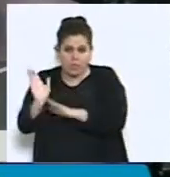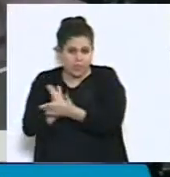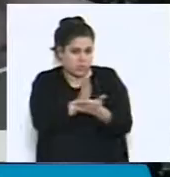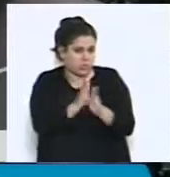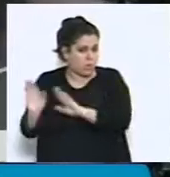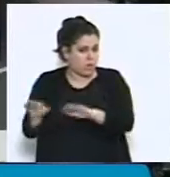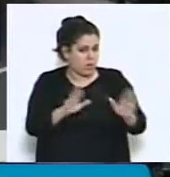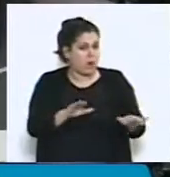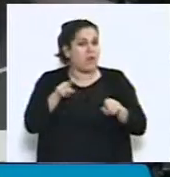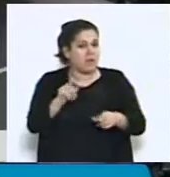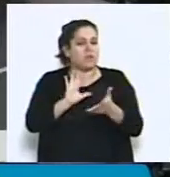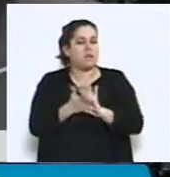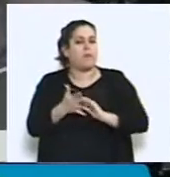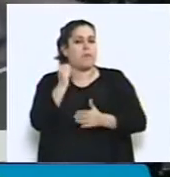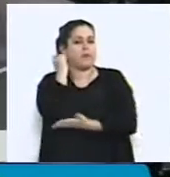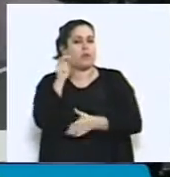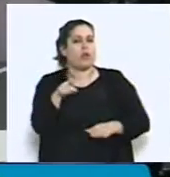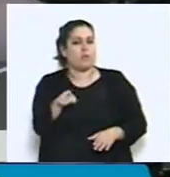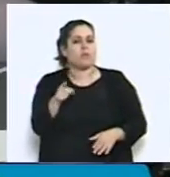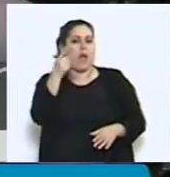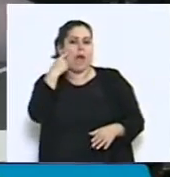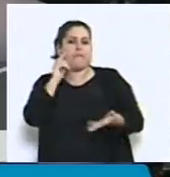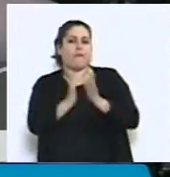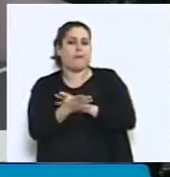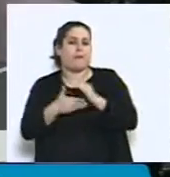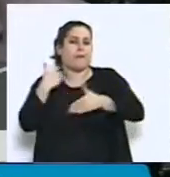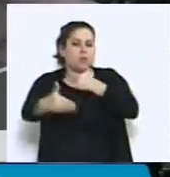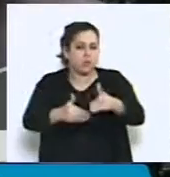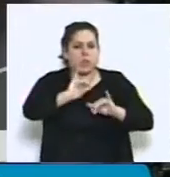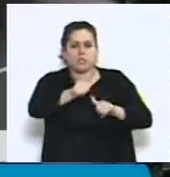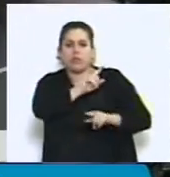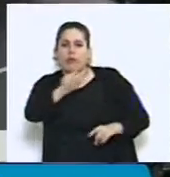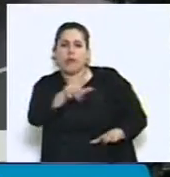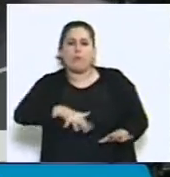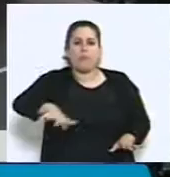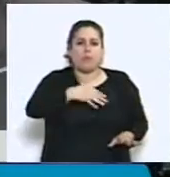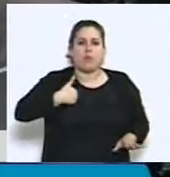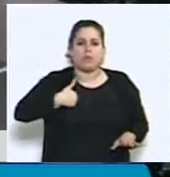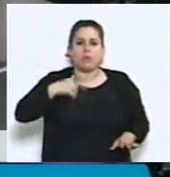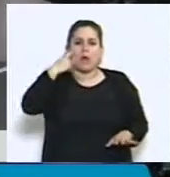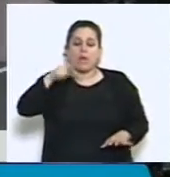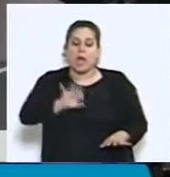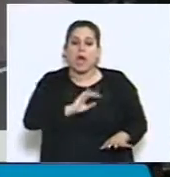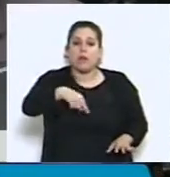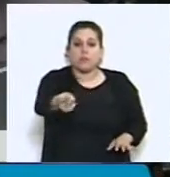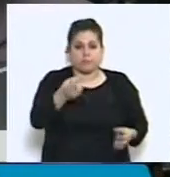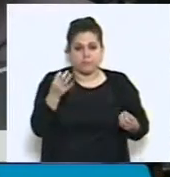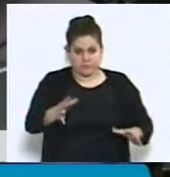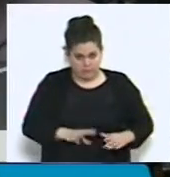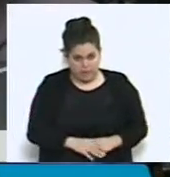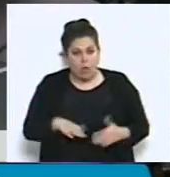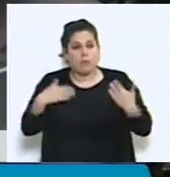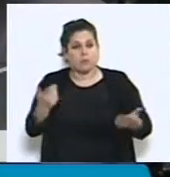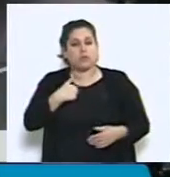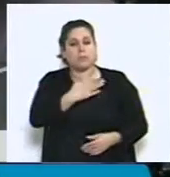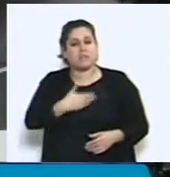esa política económica es la que se va a decidir si continúa el pueblo argentino a partir de este año. Por eso, señora Presidenta,